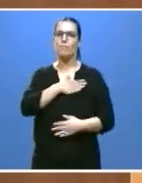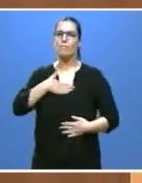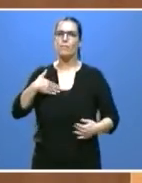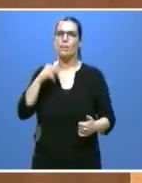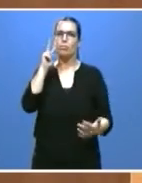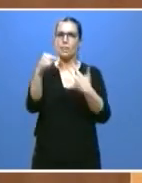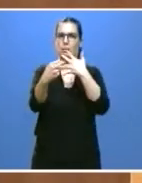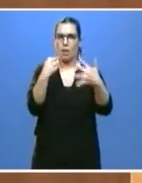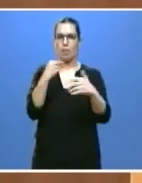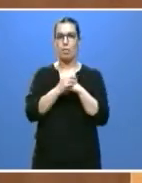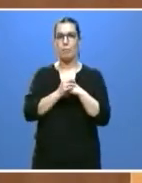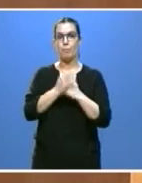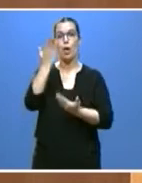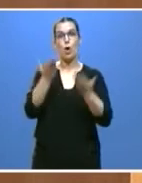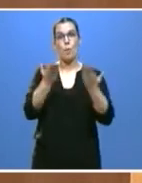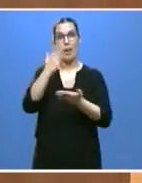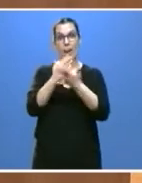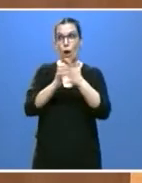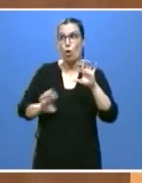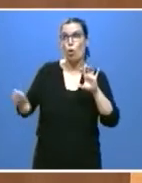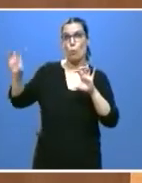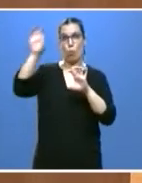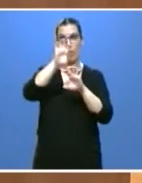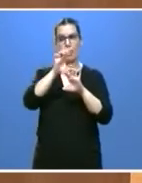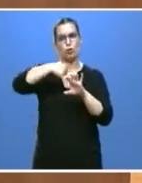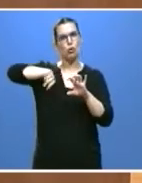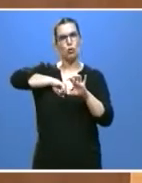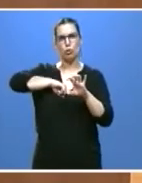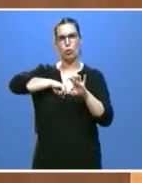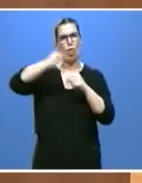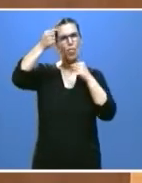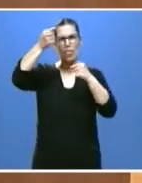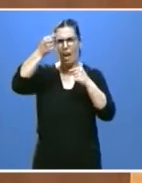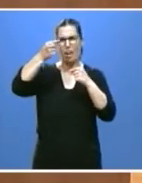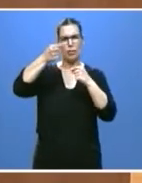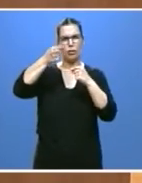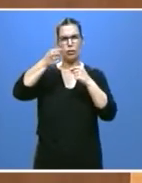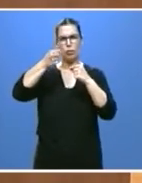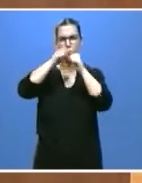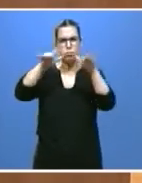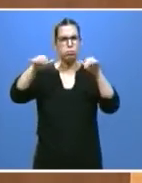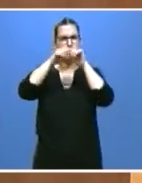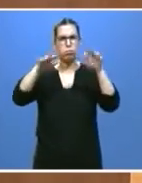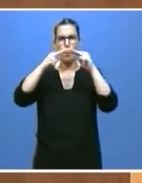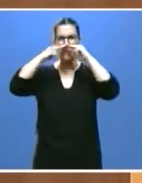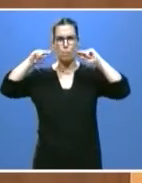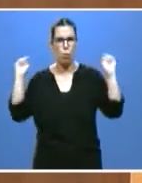Somos la comunidad autónoma que mayor volumen y variedad de datos hemos dado sobre la COVID-19,